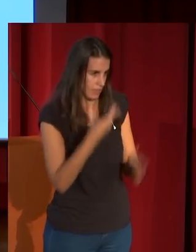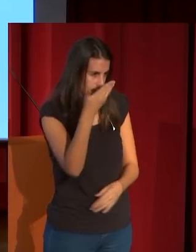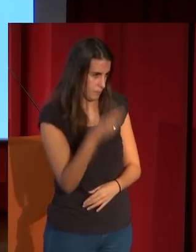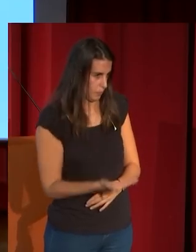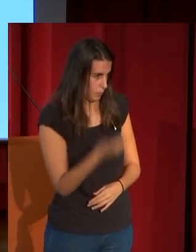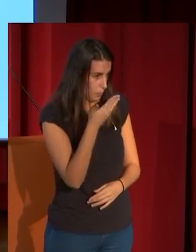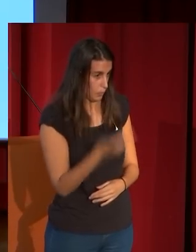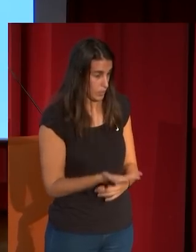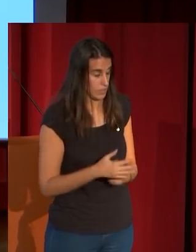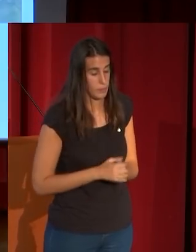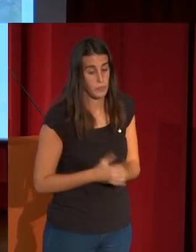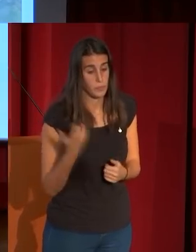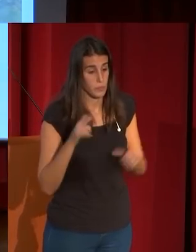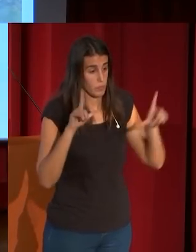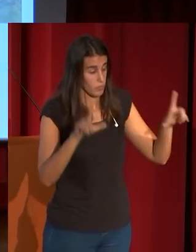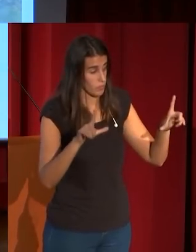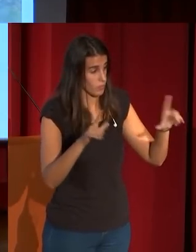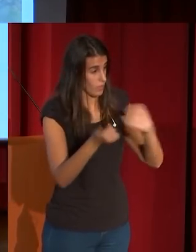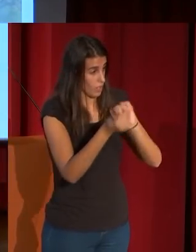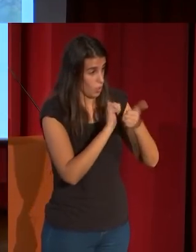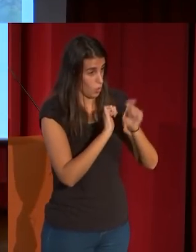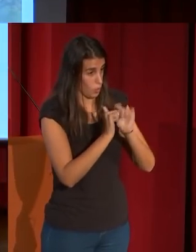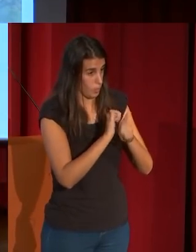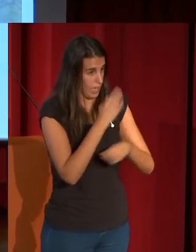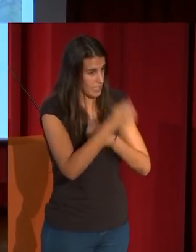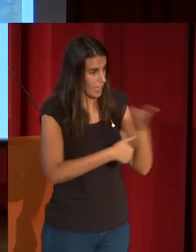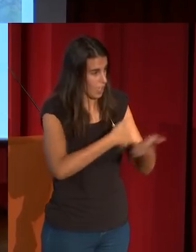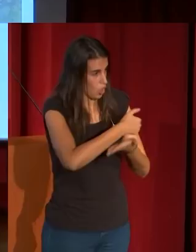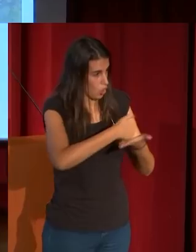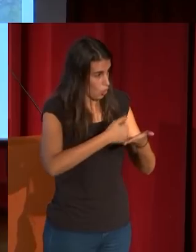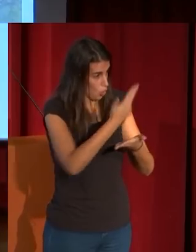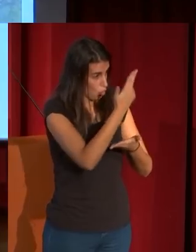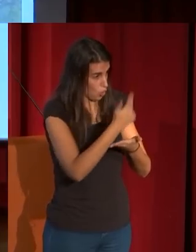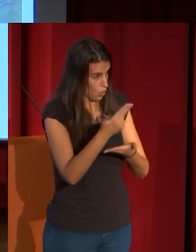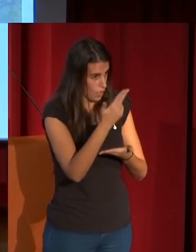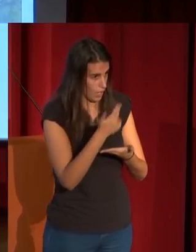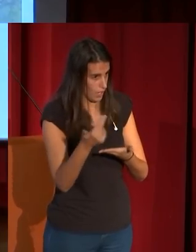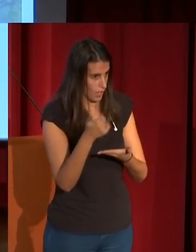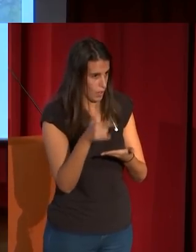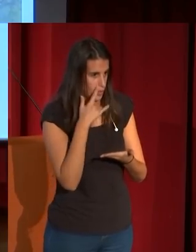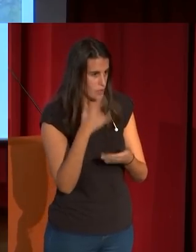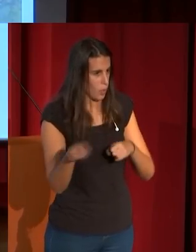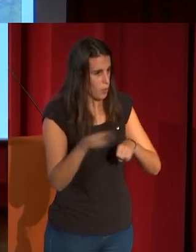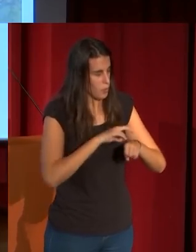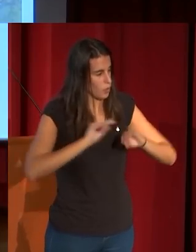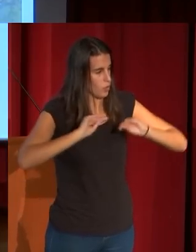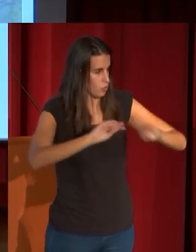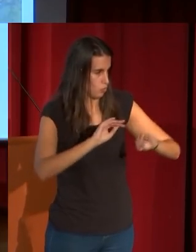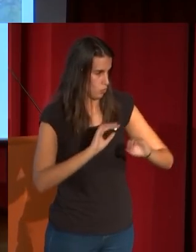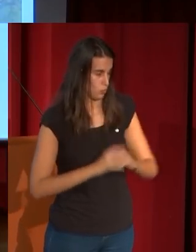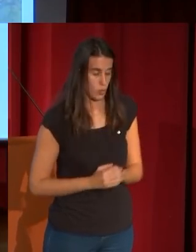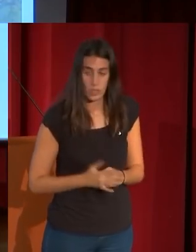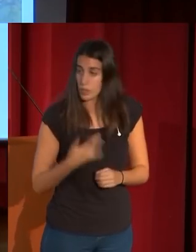pero la copia al óleo también es un instrumento de profundización en el estilo del artista y tienen